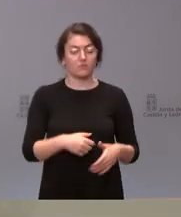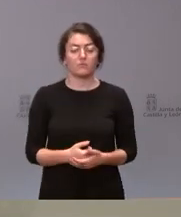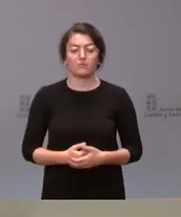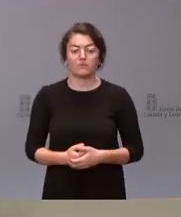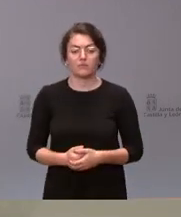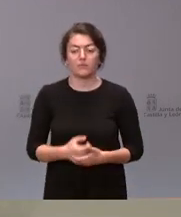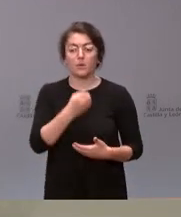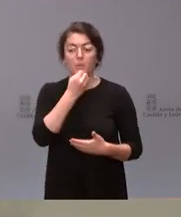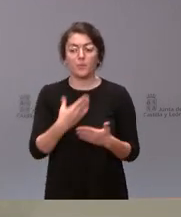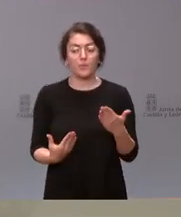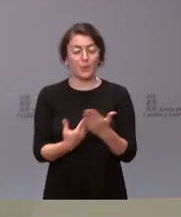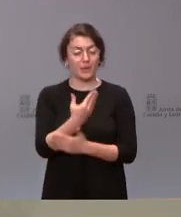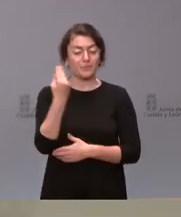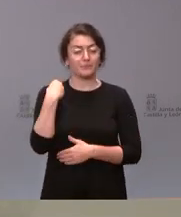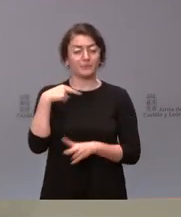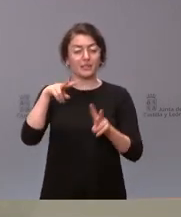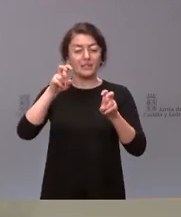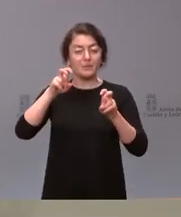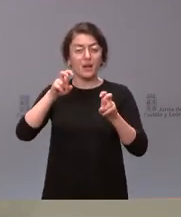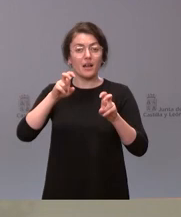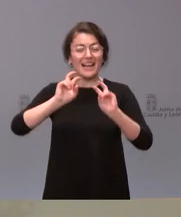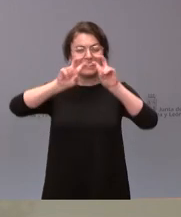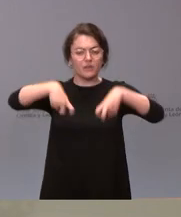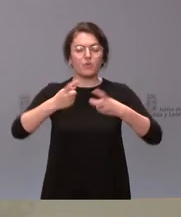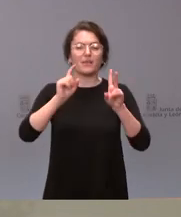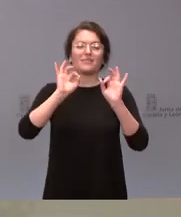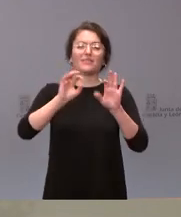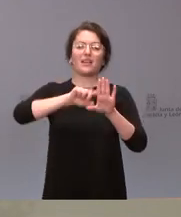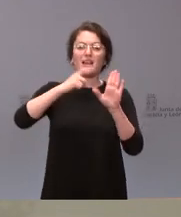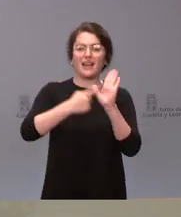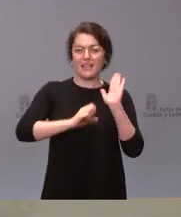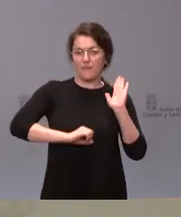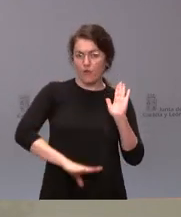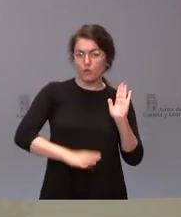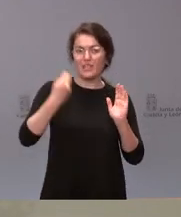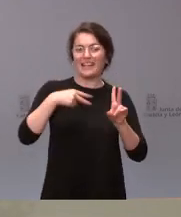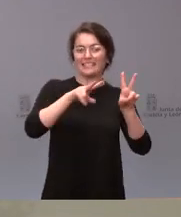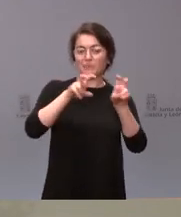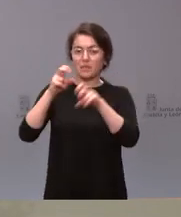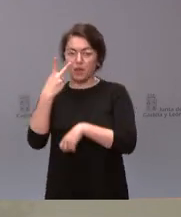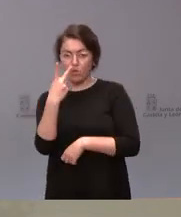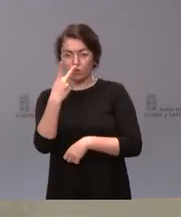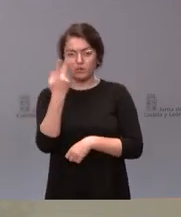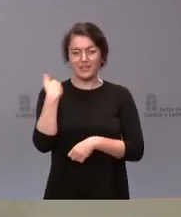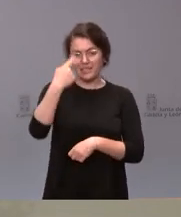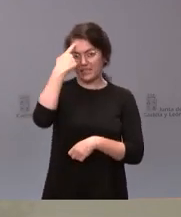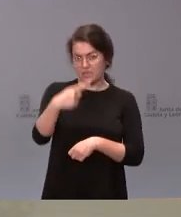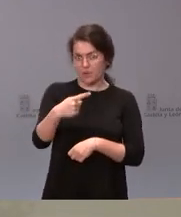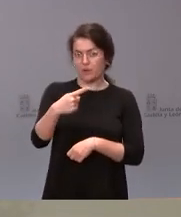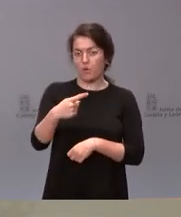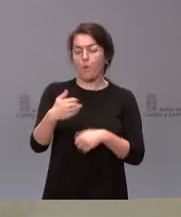Sí, buenos días. Volviendo a la reforma de la ley del aborto, hay dos aspectos muy concretos que ya se conocen, o por lo menos prácticamente en su totalidad.